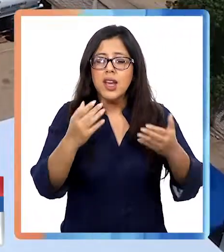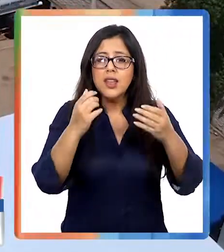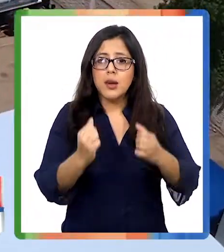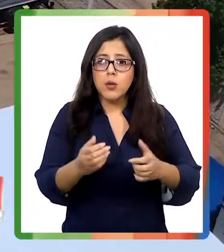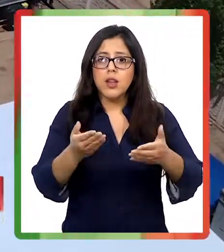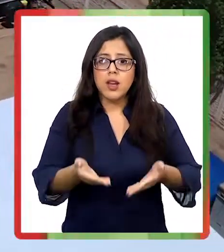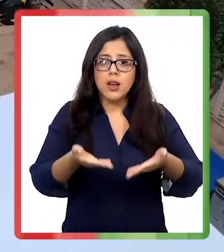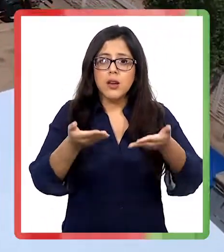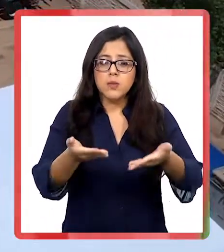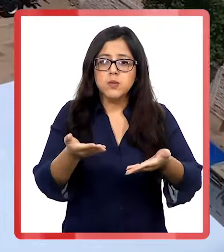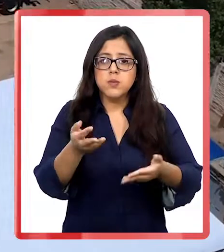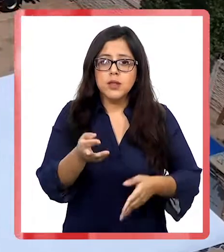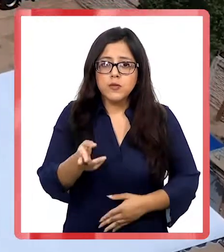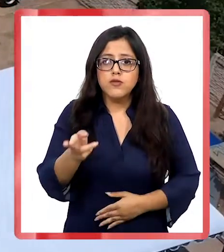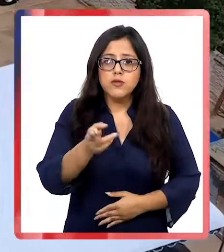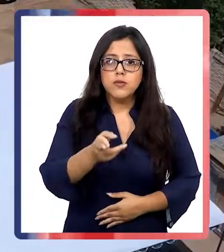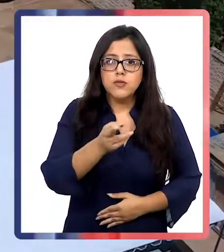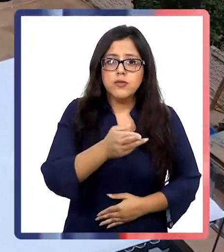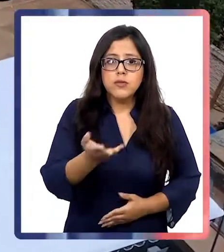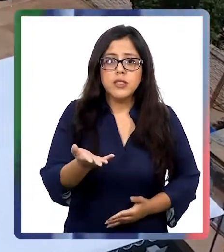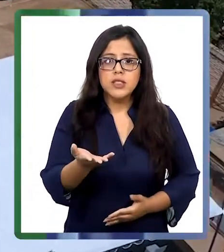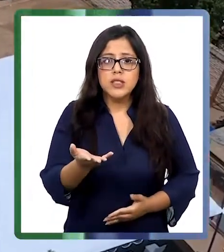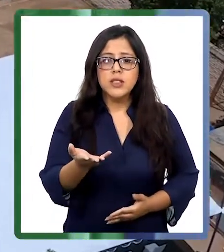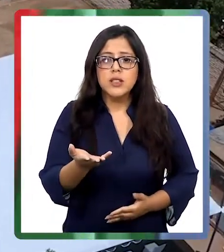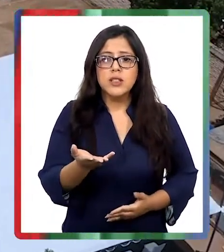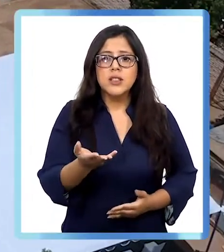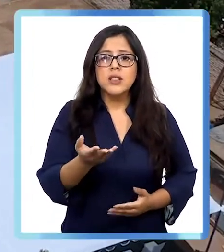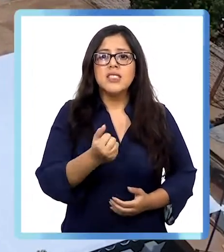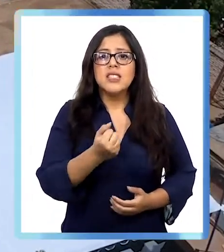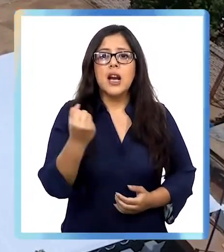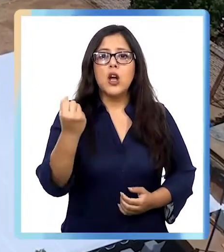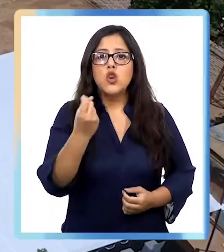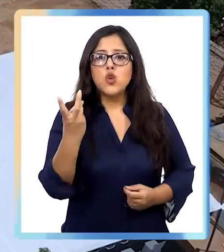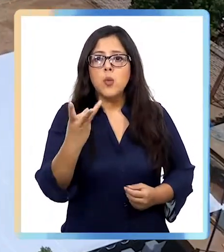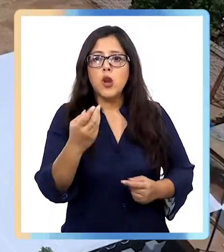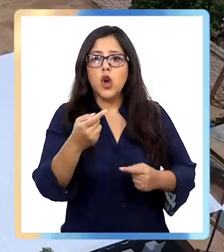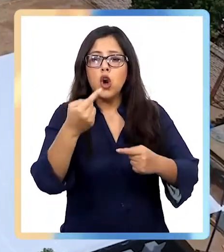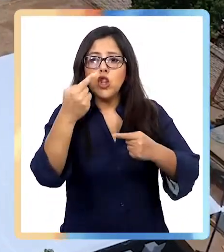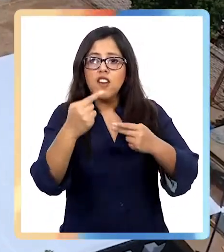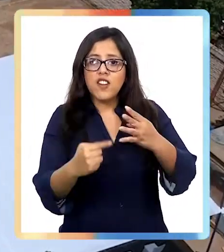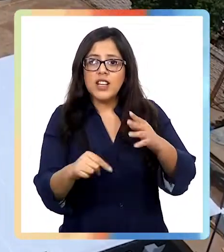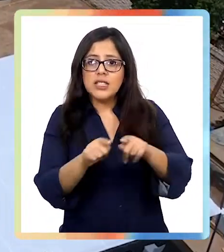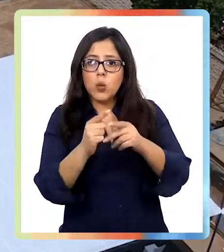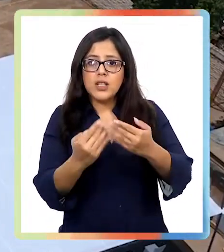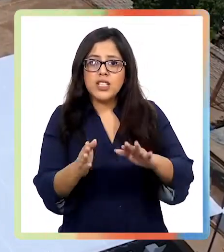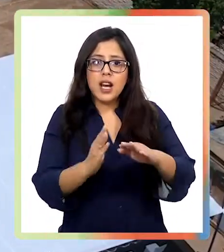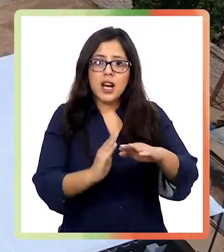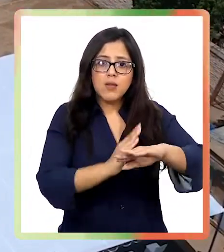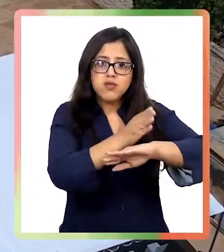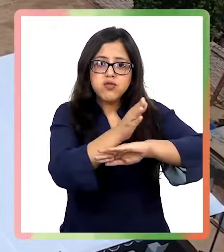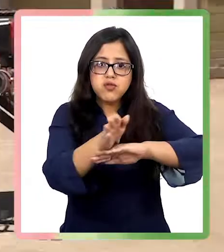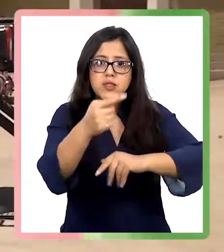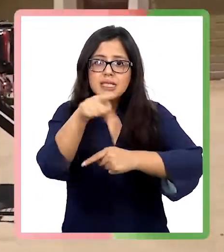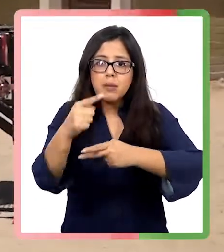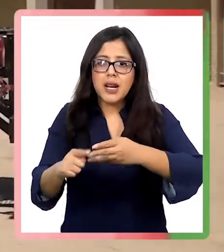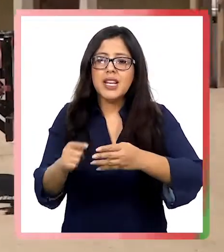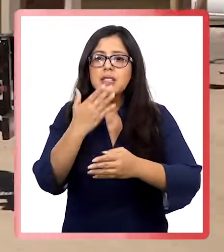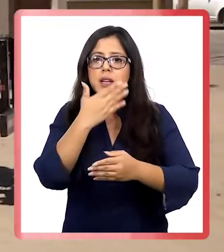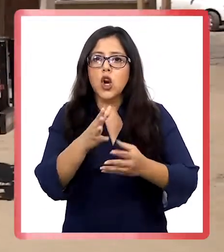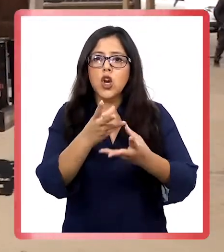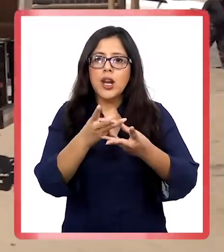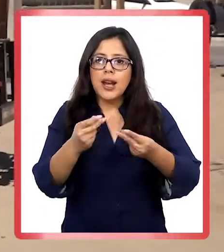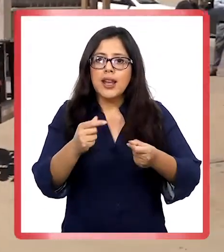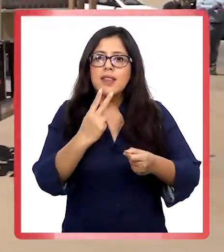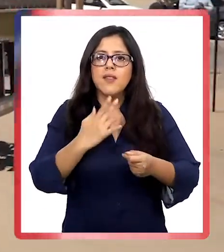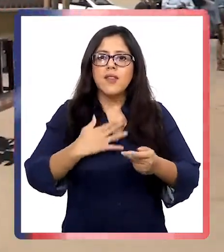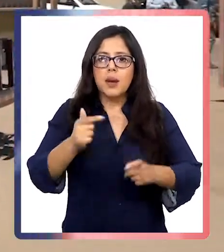tema de poder darle más frecuencia a las cantidades de veces que se entrega por semana, mejorar la calidad de vida de las personas